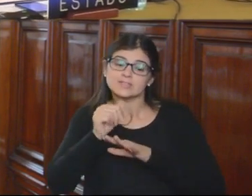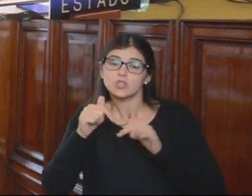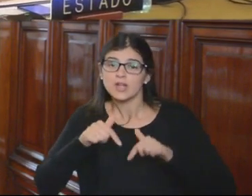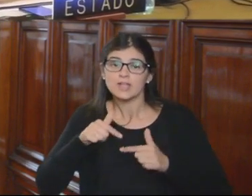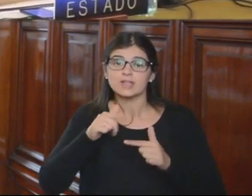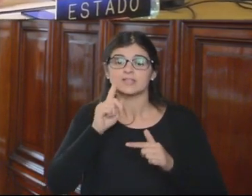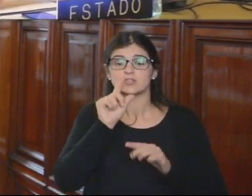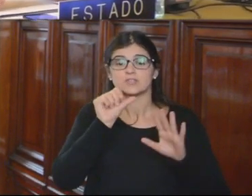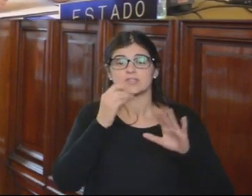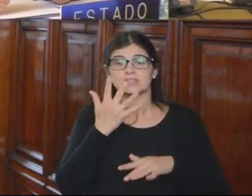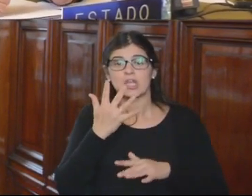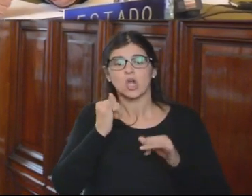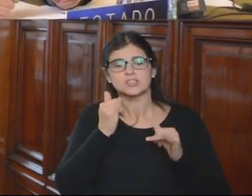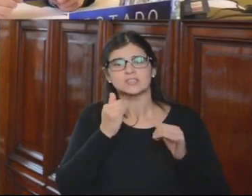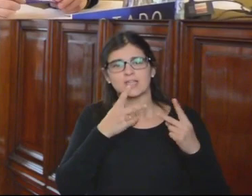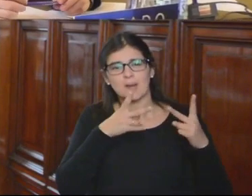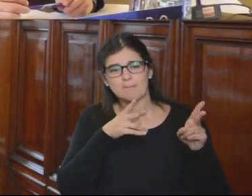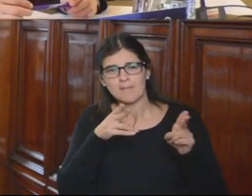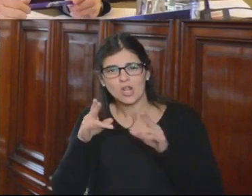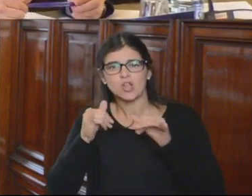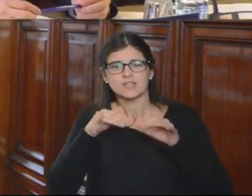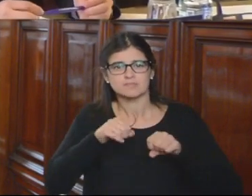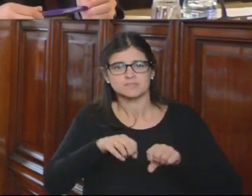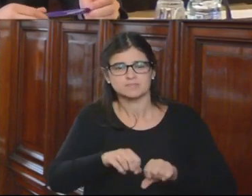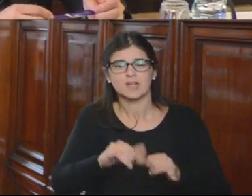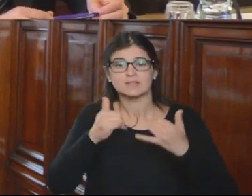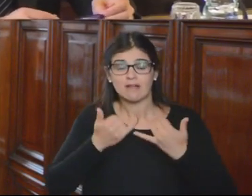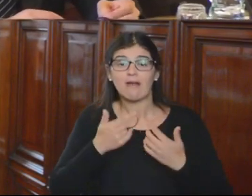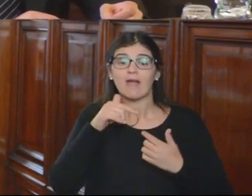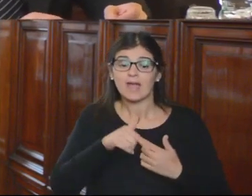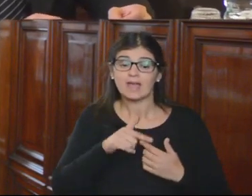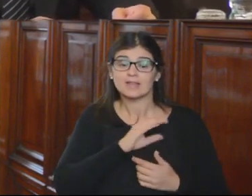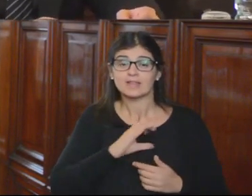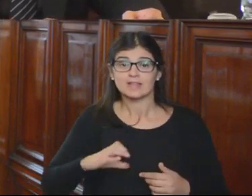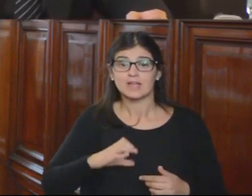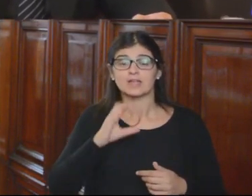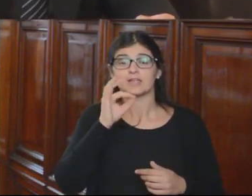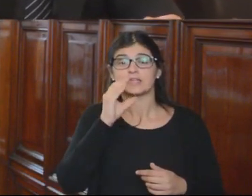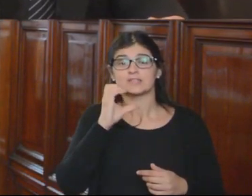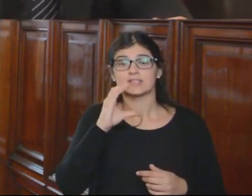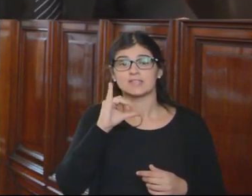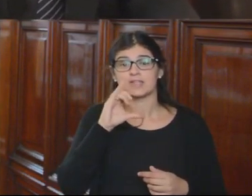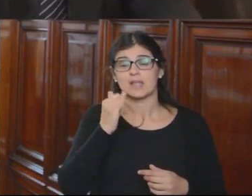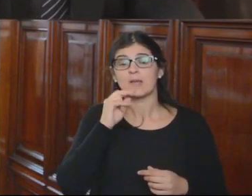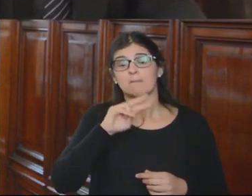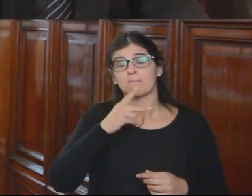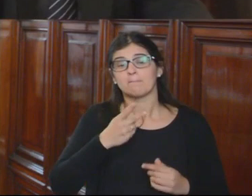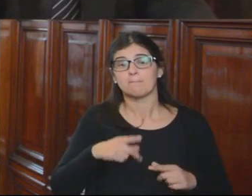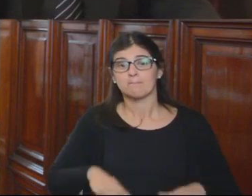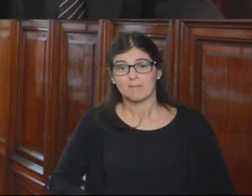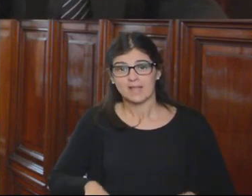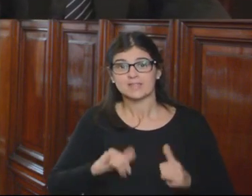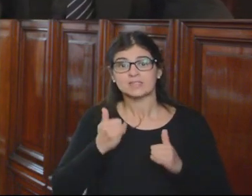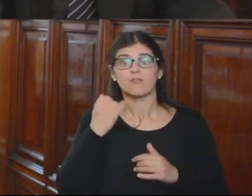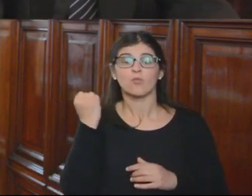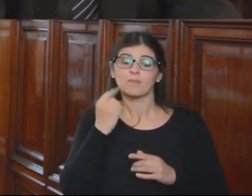165 periodo de sesiones. En nombre del Estado, mi nombre es Cecilia Urquieta, soy viceministra de Justicia y Derechos Fundamentales